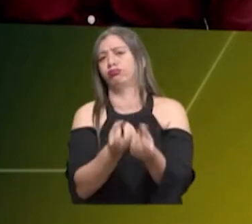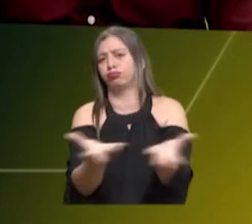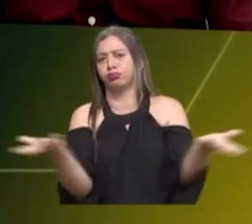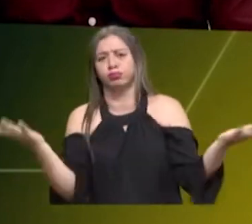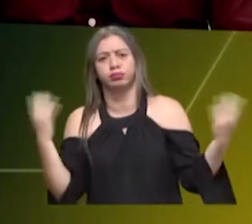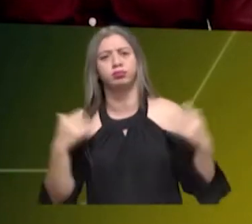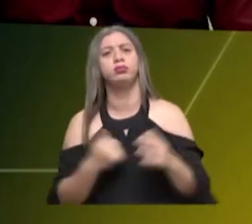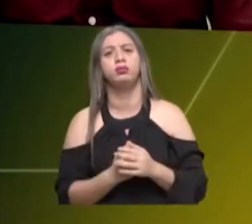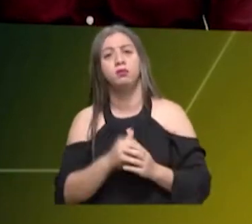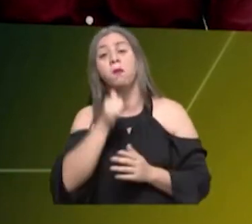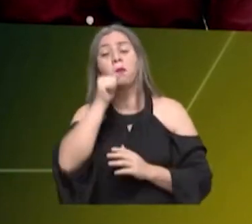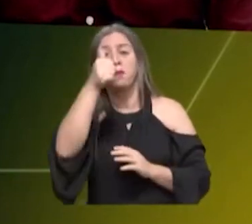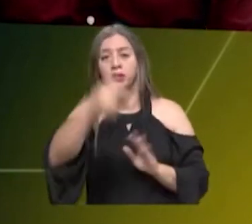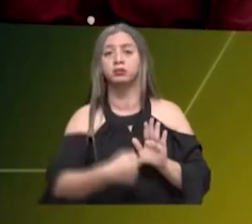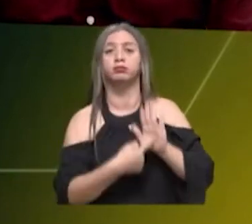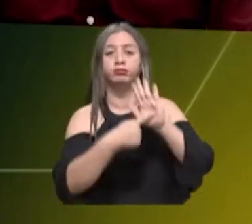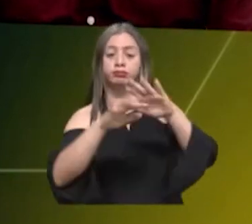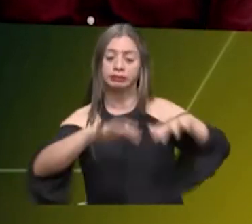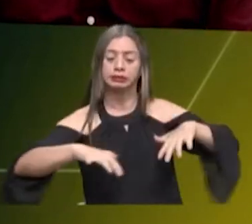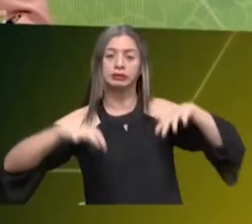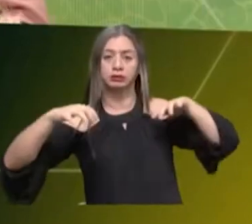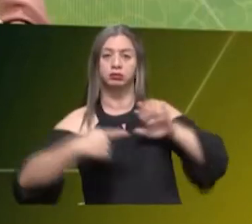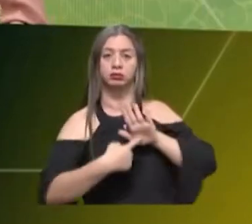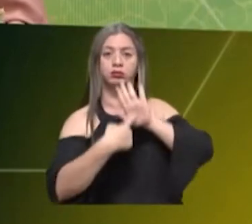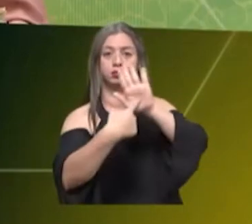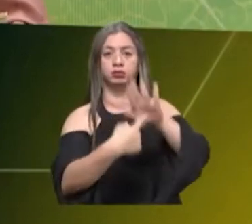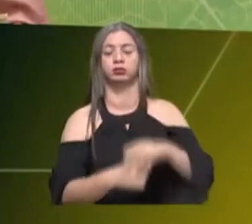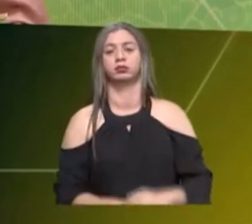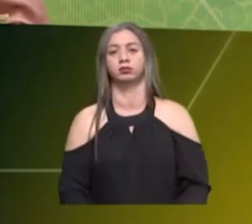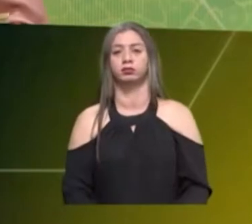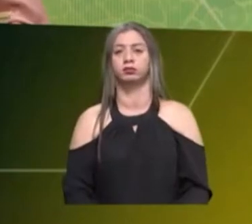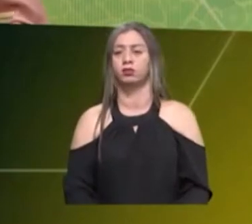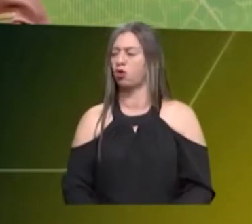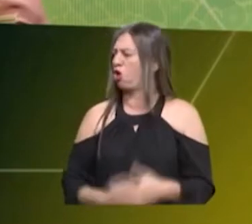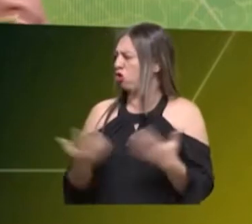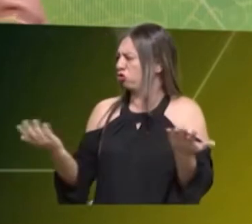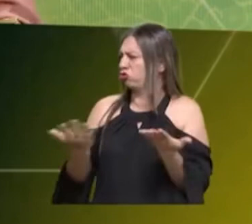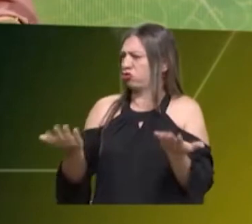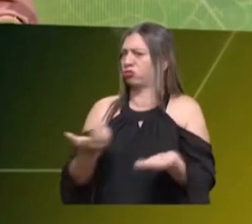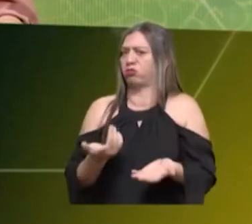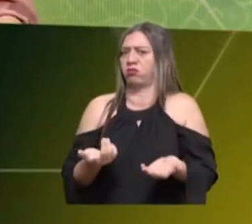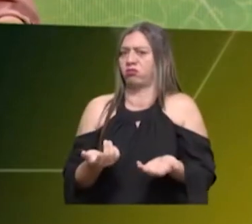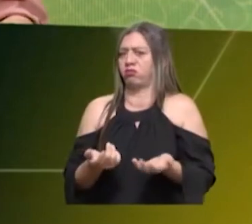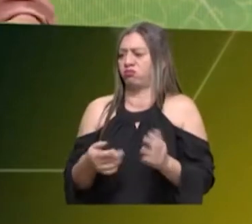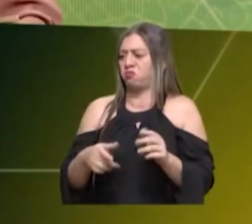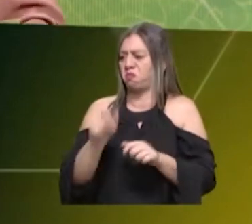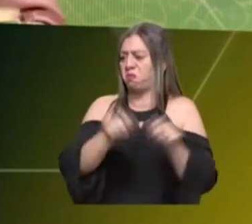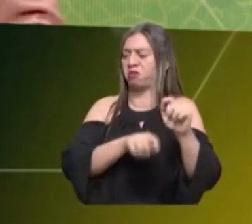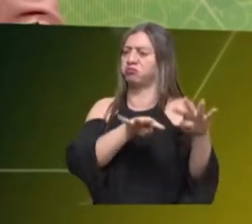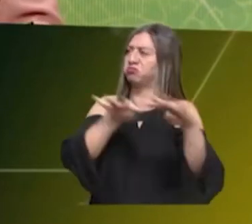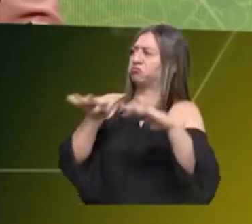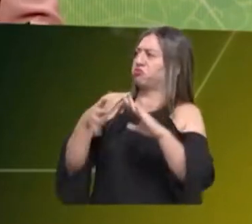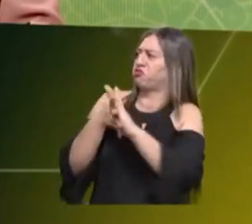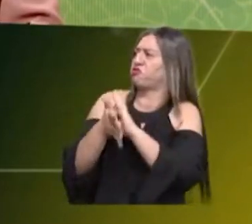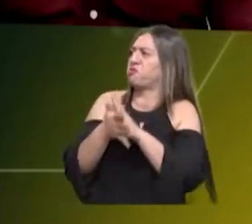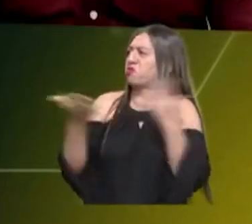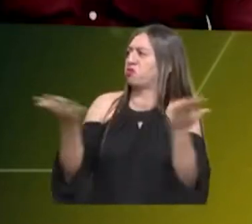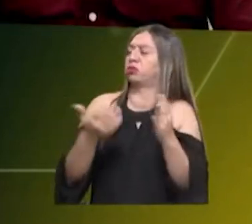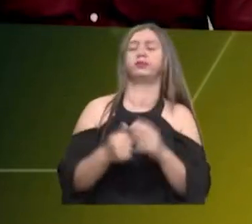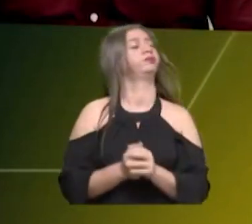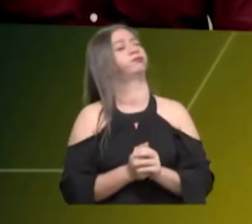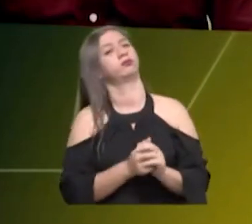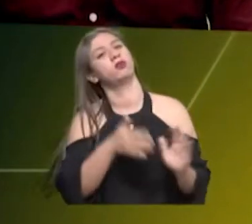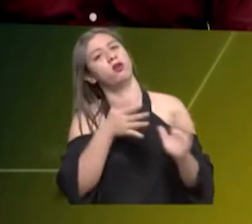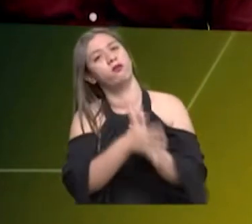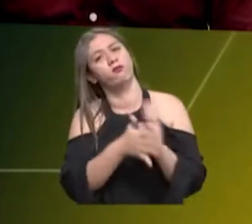que se van a presentar mañana en la asamblea. Claro que sí. ¿Dónde se puede consultar, digamos, dónde el público va a poder ver este informe? El informe de la